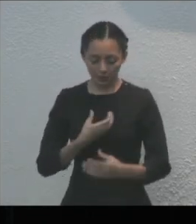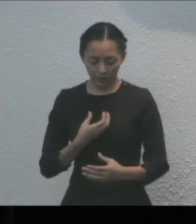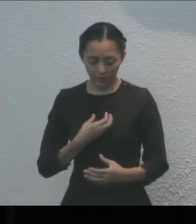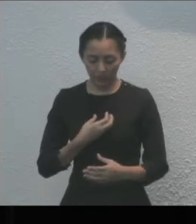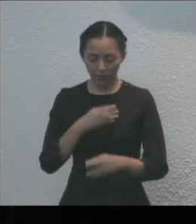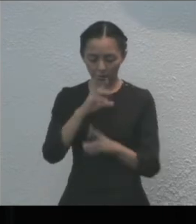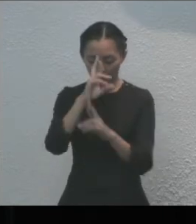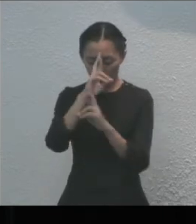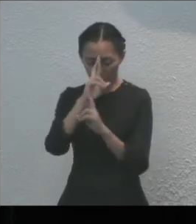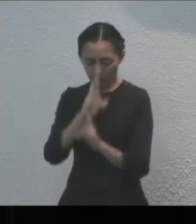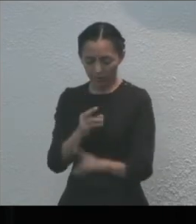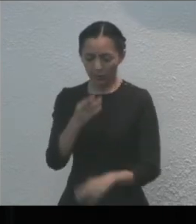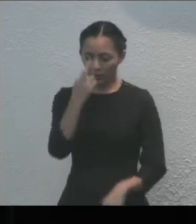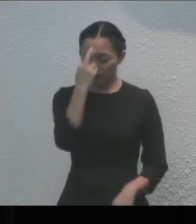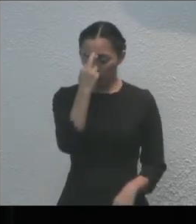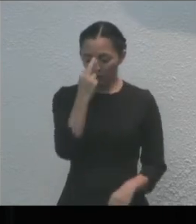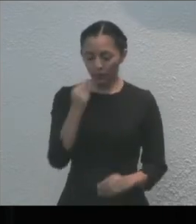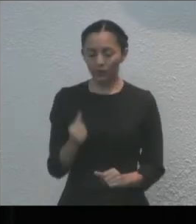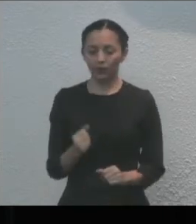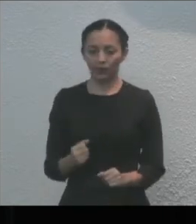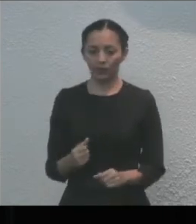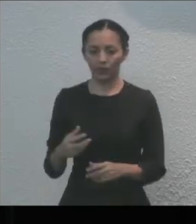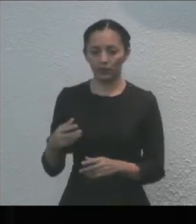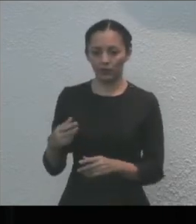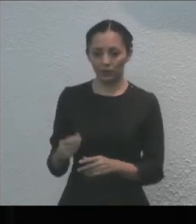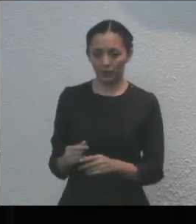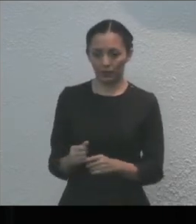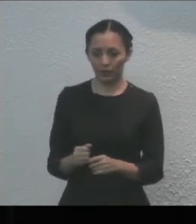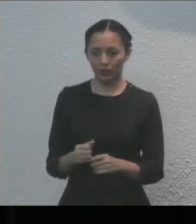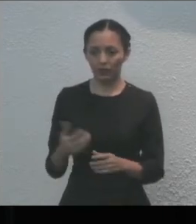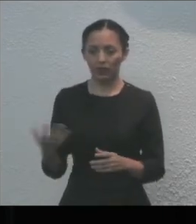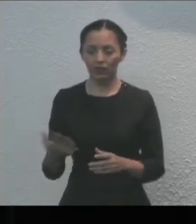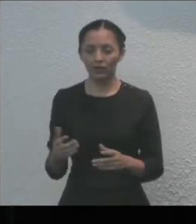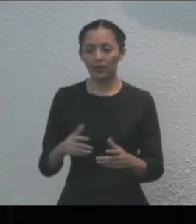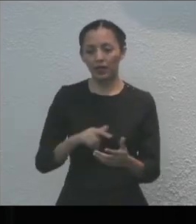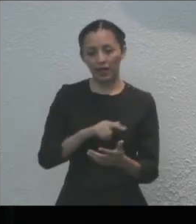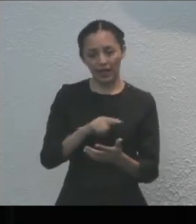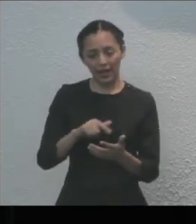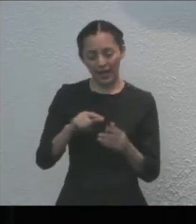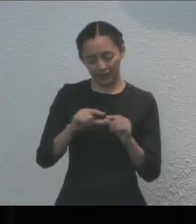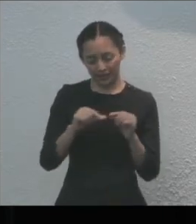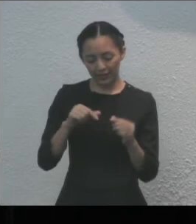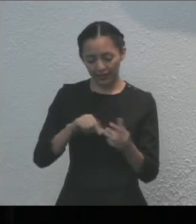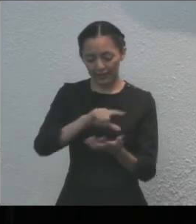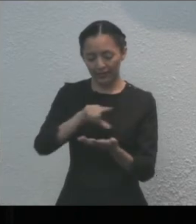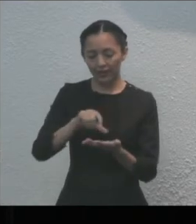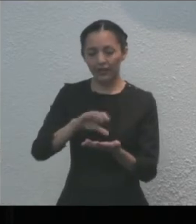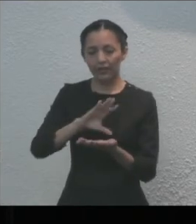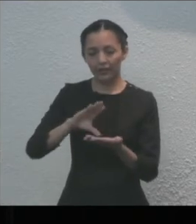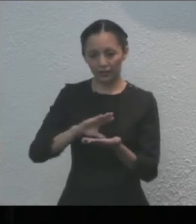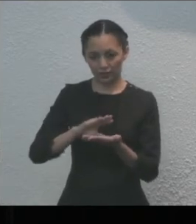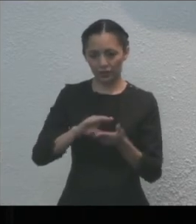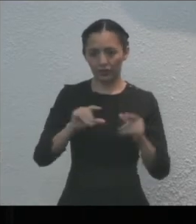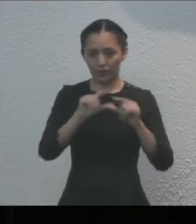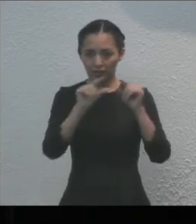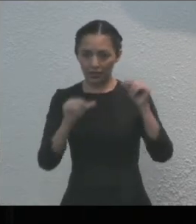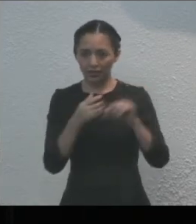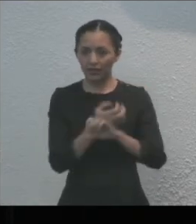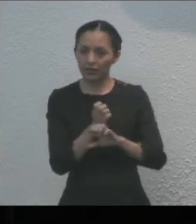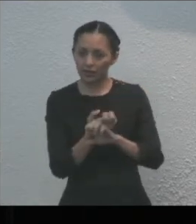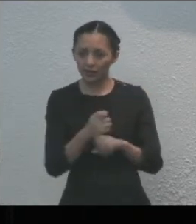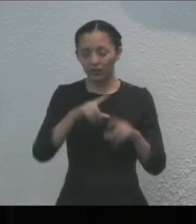reconocer a las mujeres quintanarroenses que hayan destacado, tanto en el ámbito local y nacional, en labores sociales, políticas,